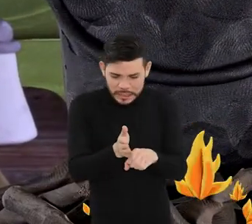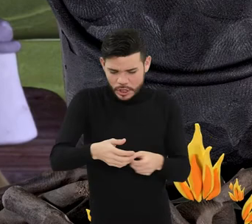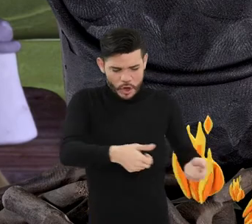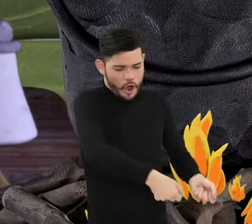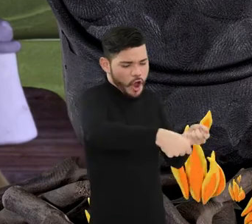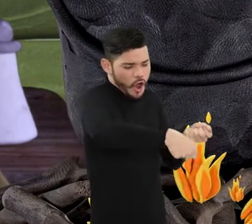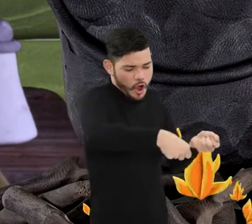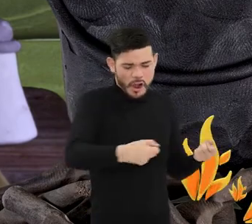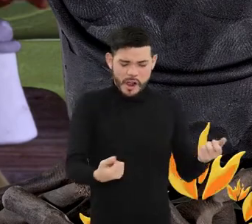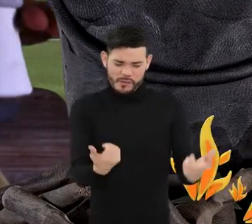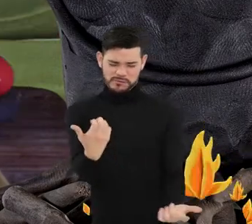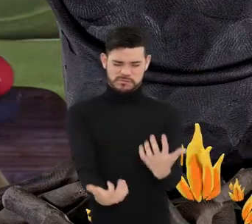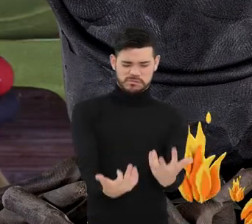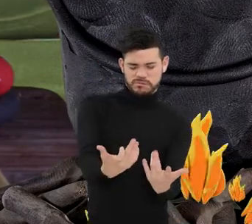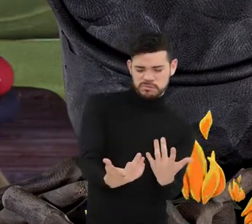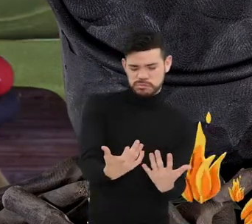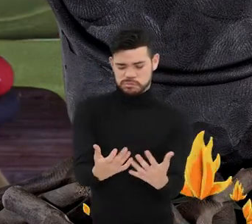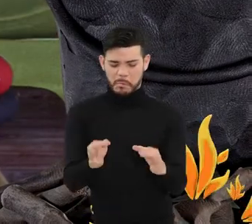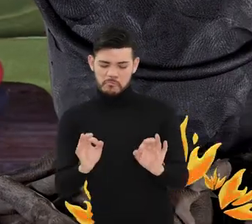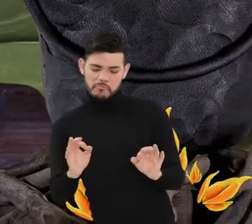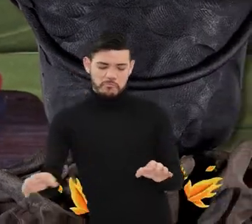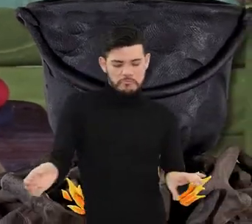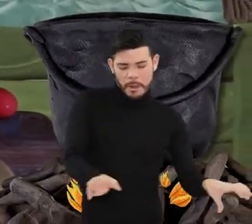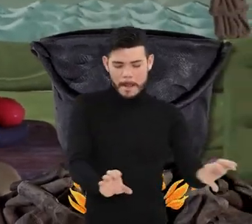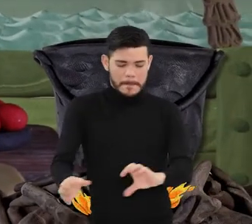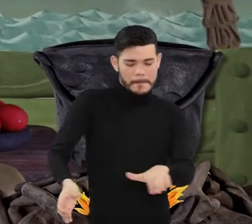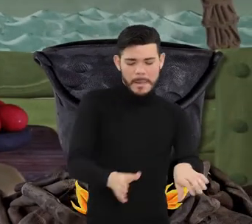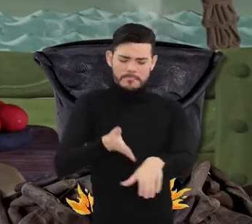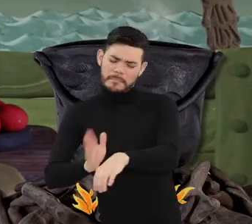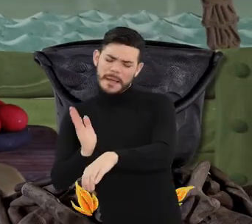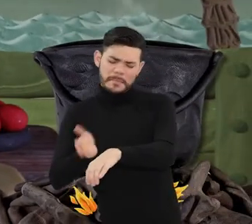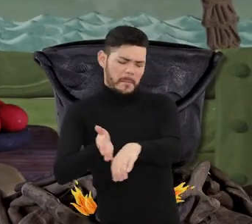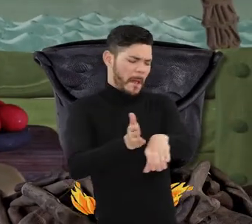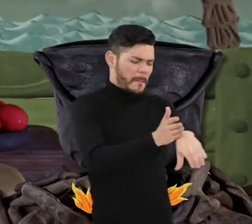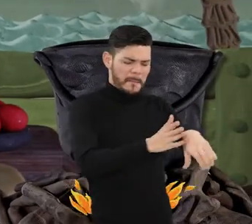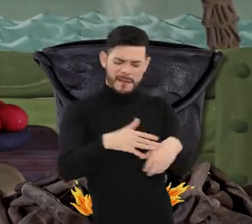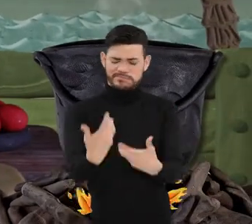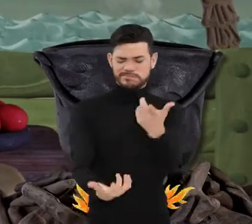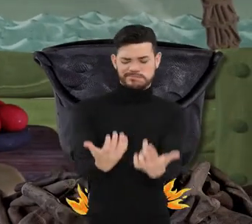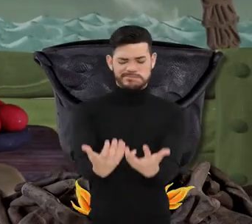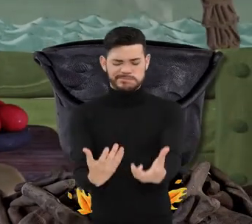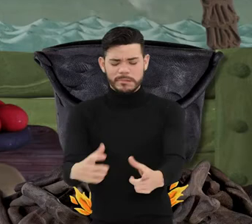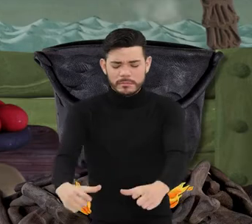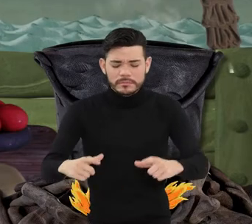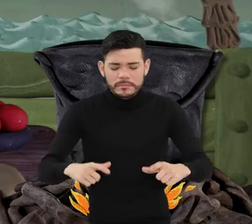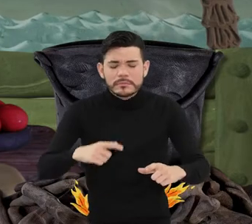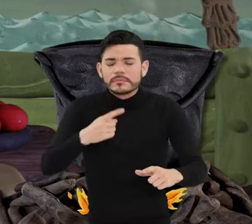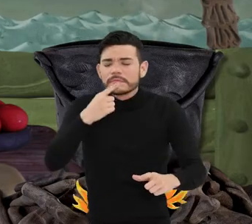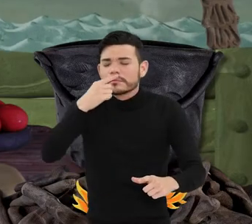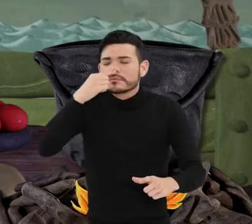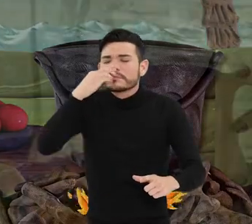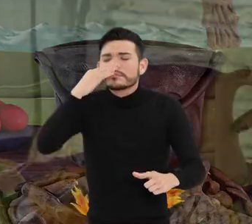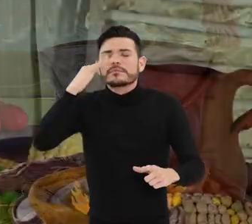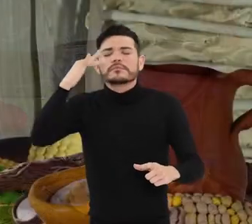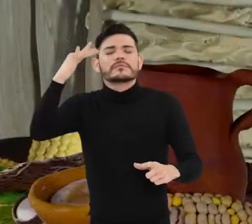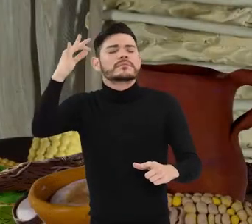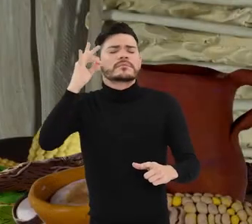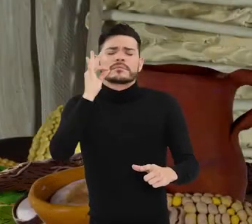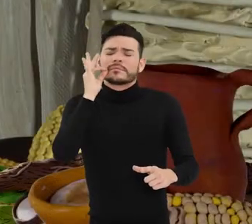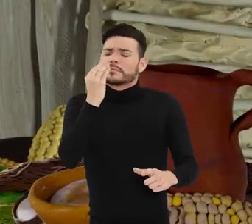transformar los alimentos y un afinado sentido del gusto, la cocinera crea deliciosos y aromáticos platos.